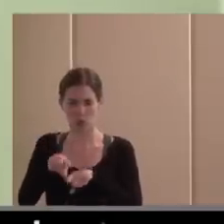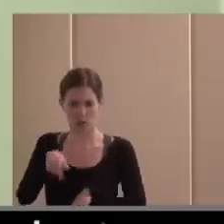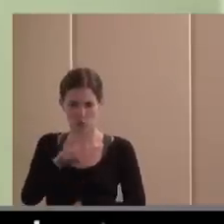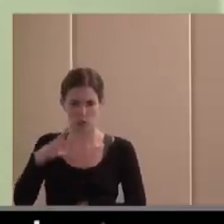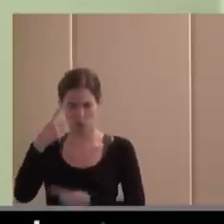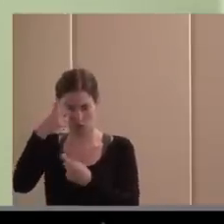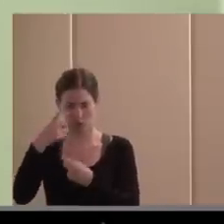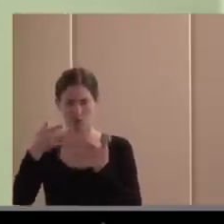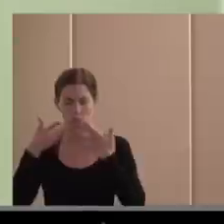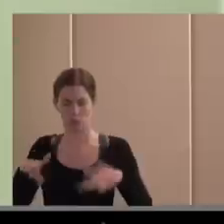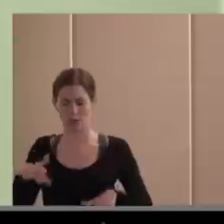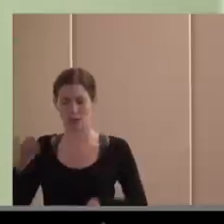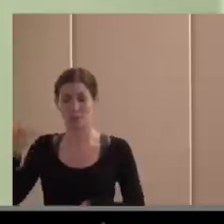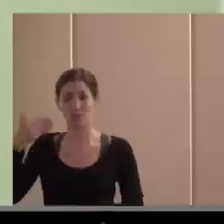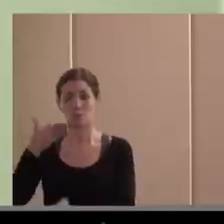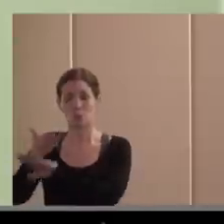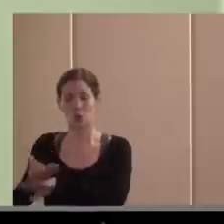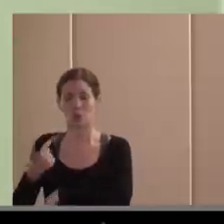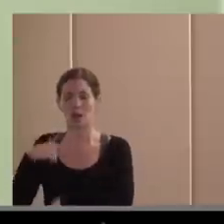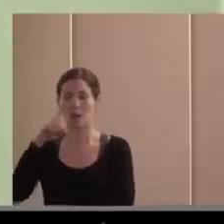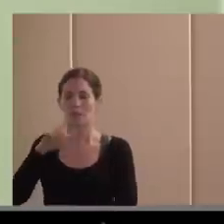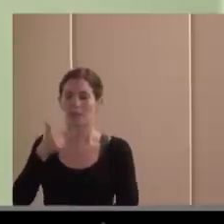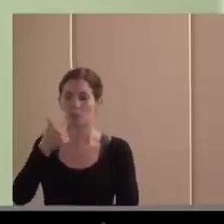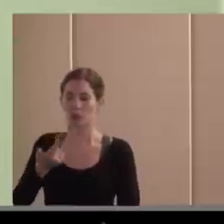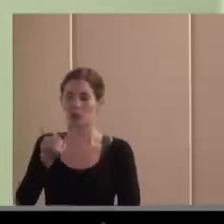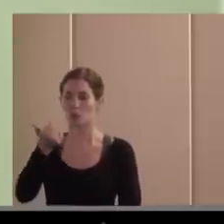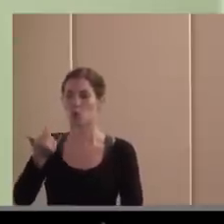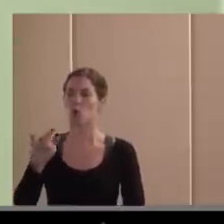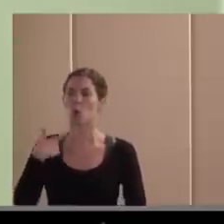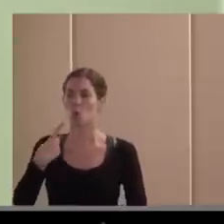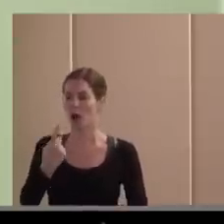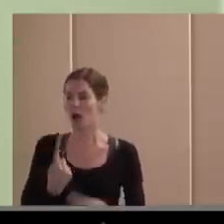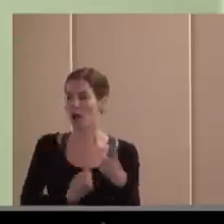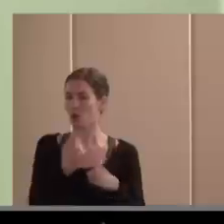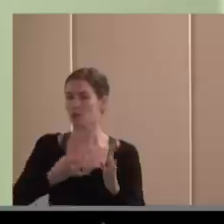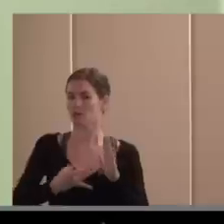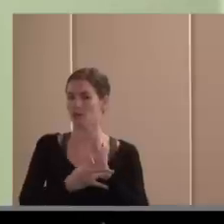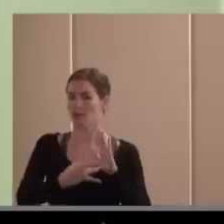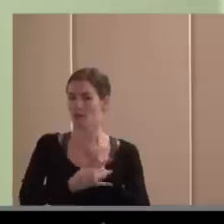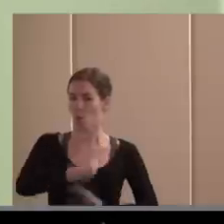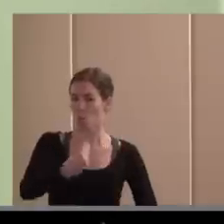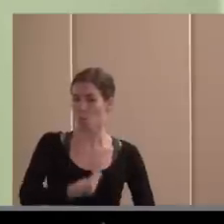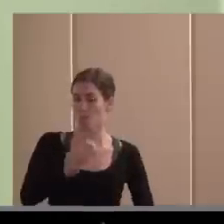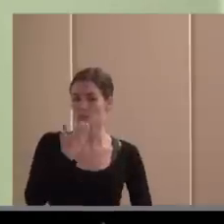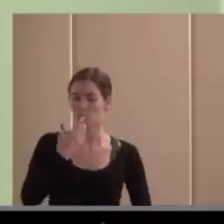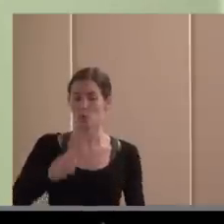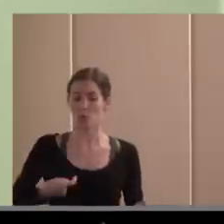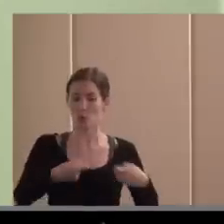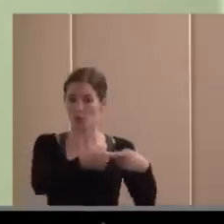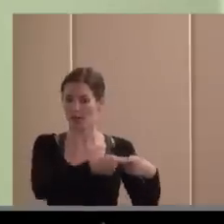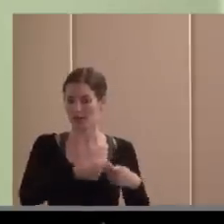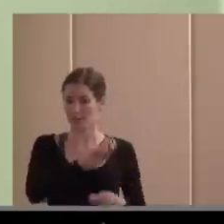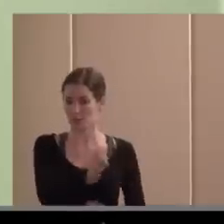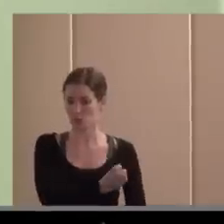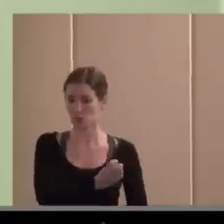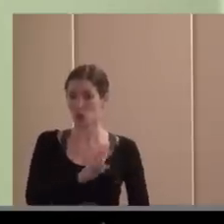consideración de que ahí había unas pata negra que eran las cooperativas y después otros y que por ejemplo que el mundo de los centros especiales